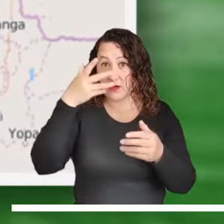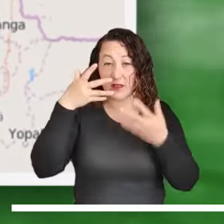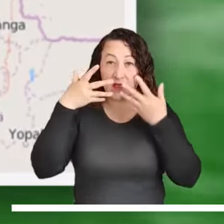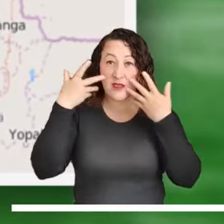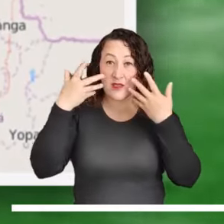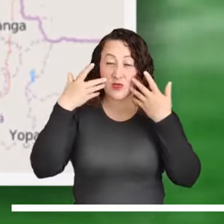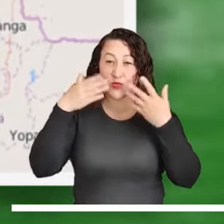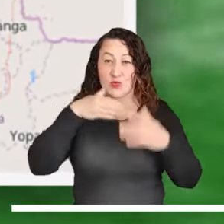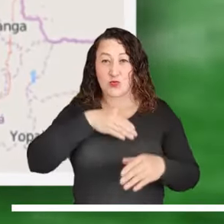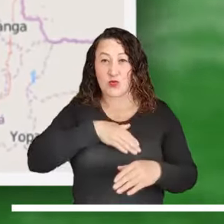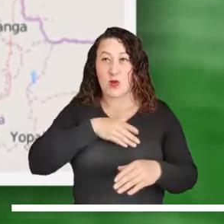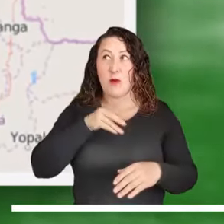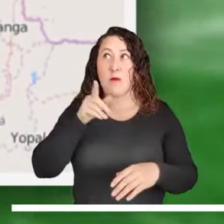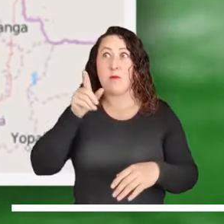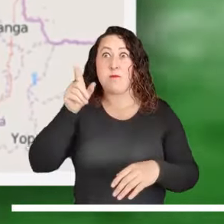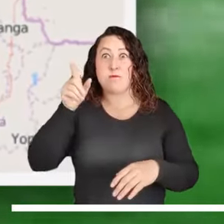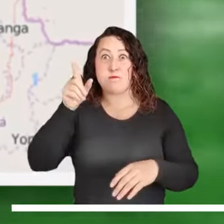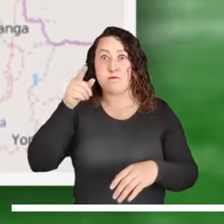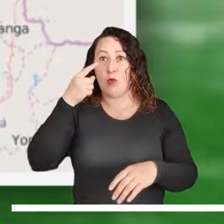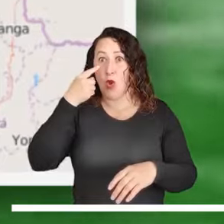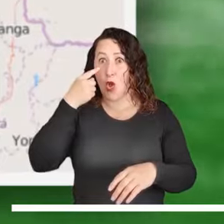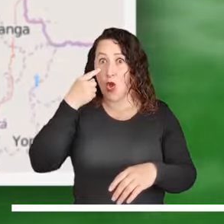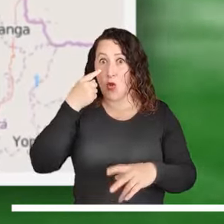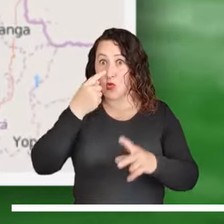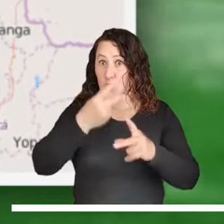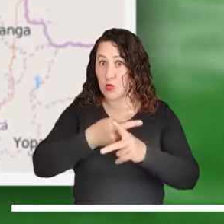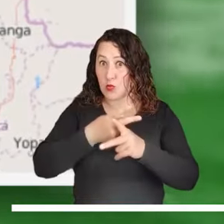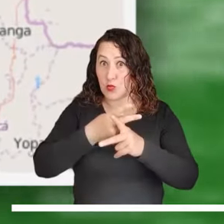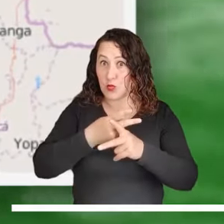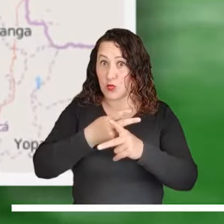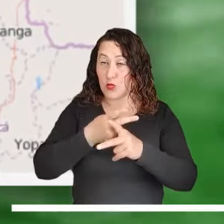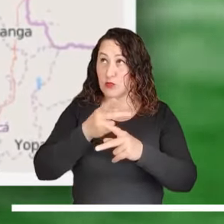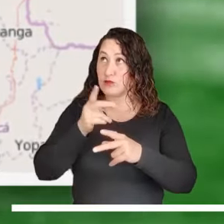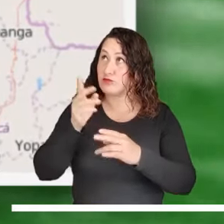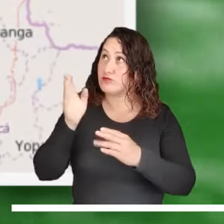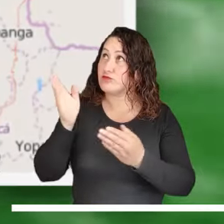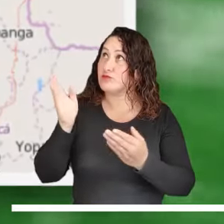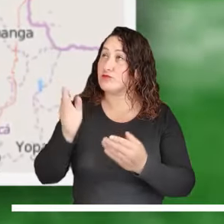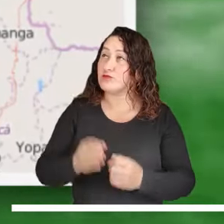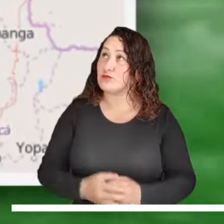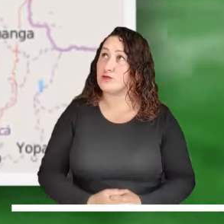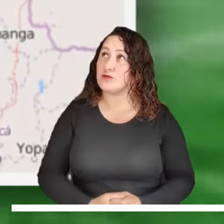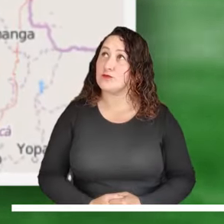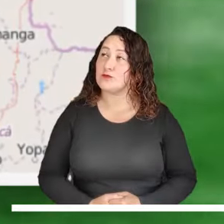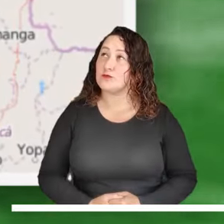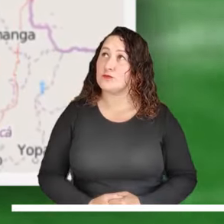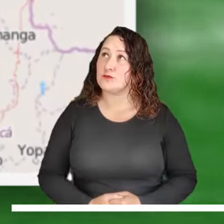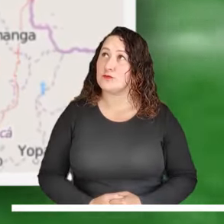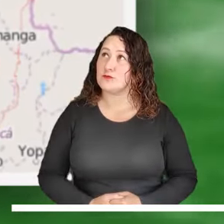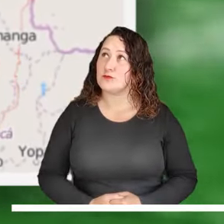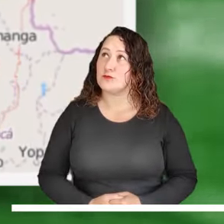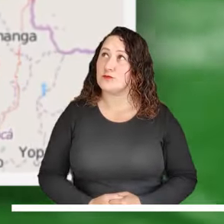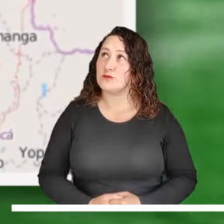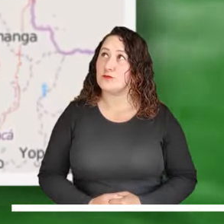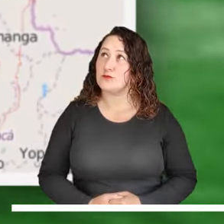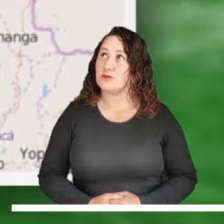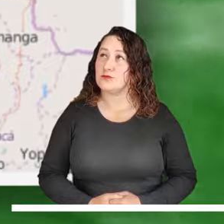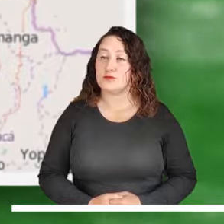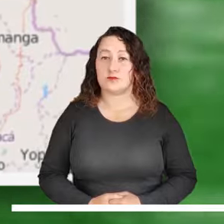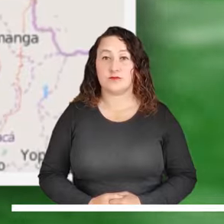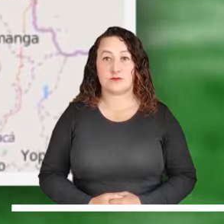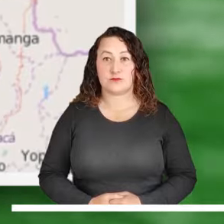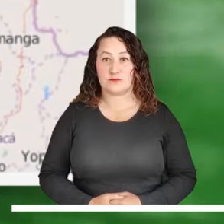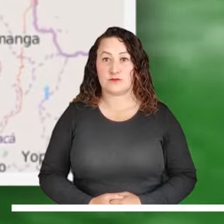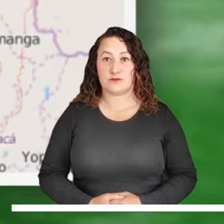Cara de Gato, Bolívar, por el rompimiento del dique marginal del río Cauca, lo cual ha generado ingreso de agua hacia el Bajo San